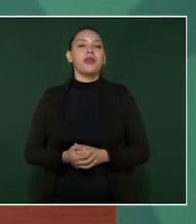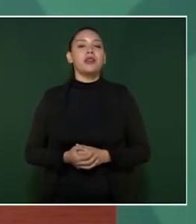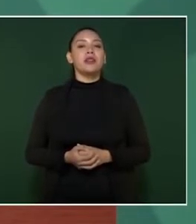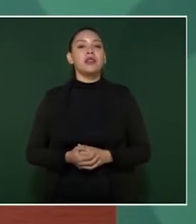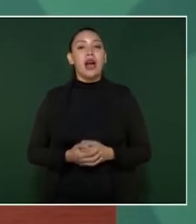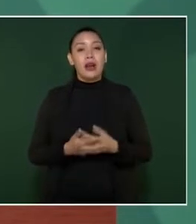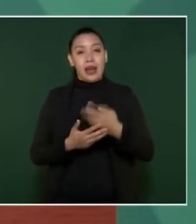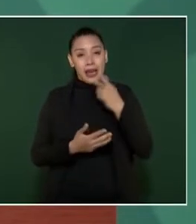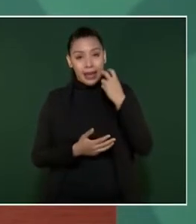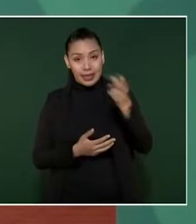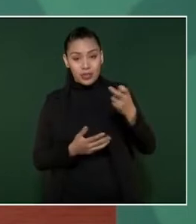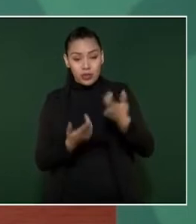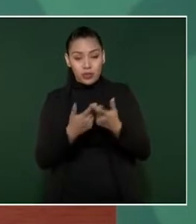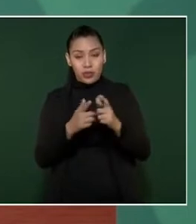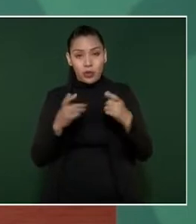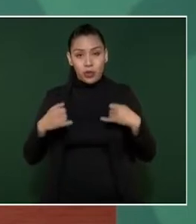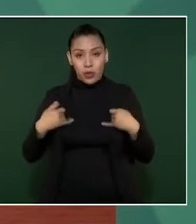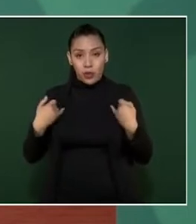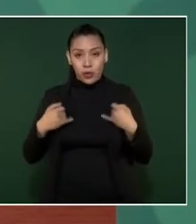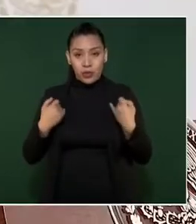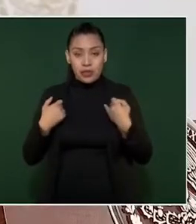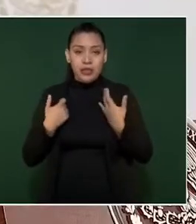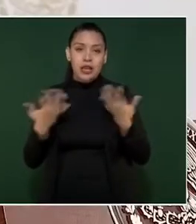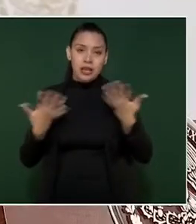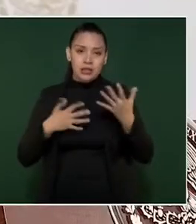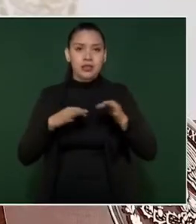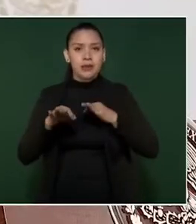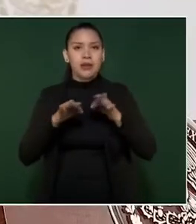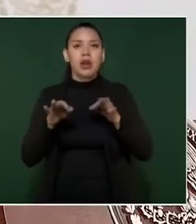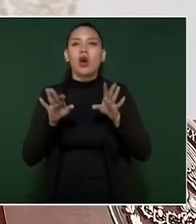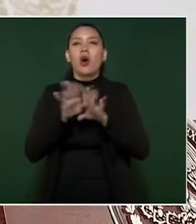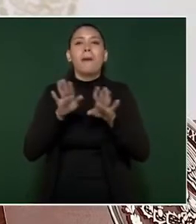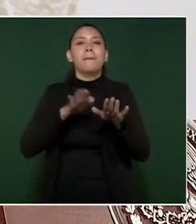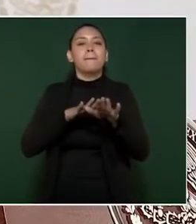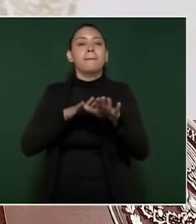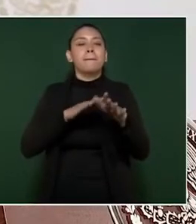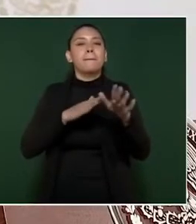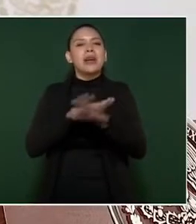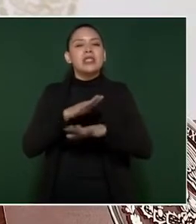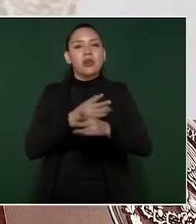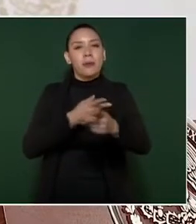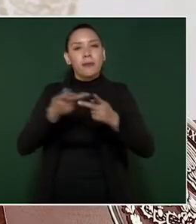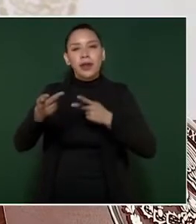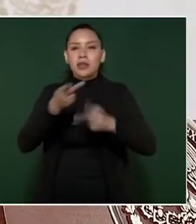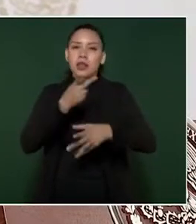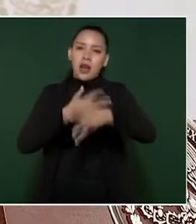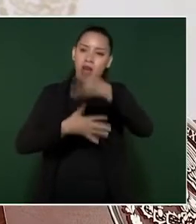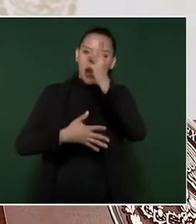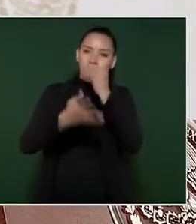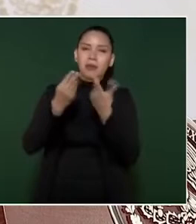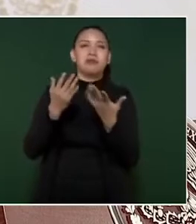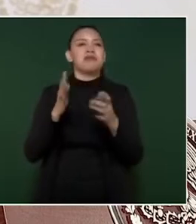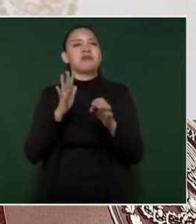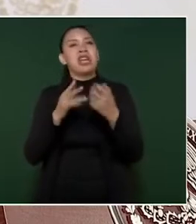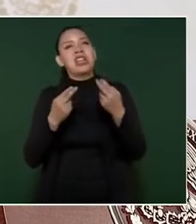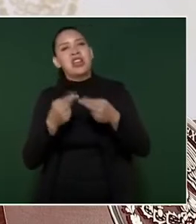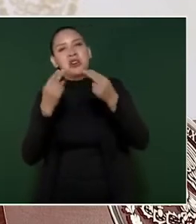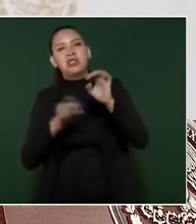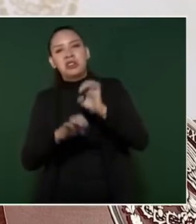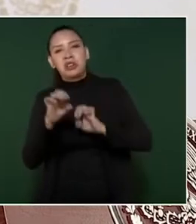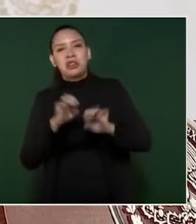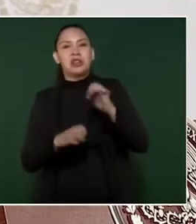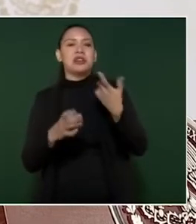Estos jóvenes trabajan como aprendices en centros comerciales,